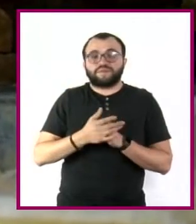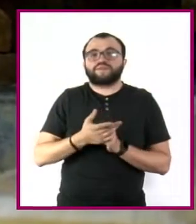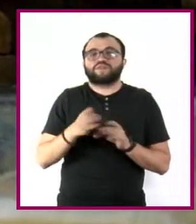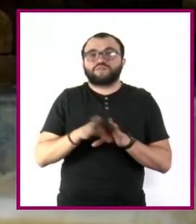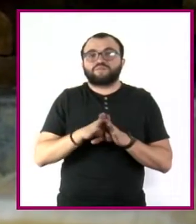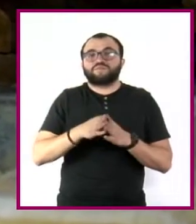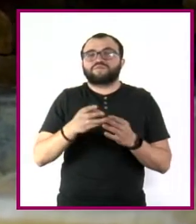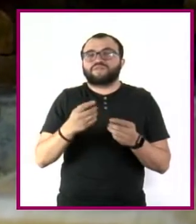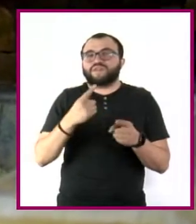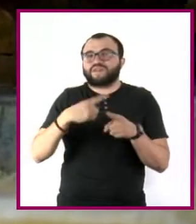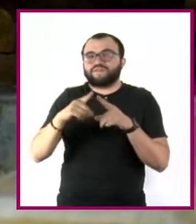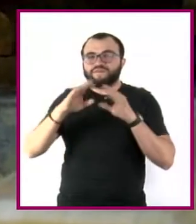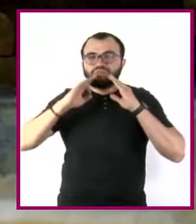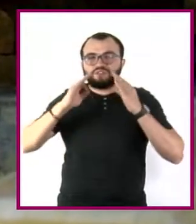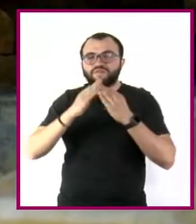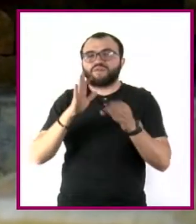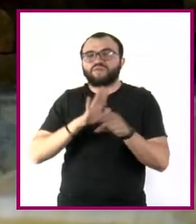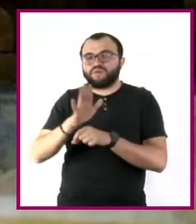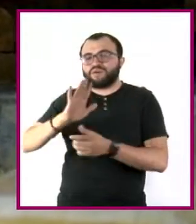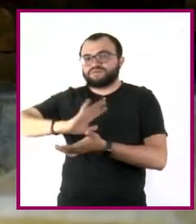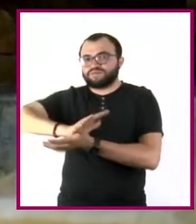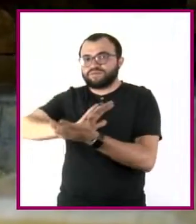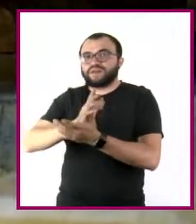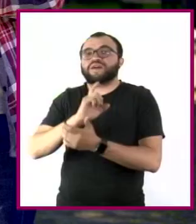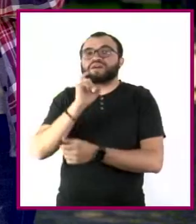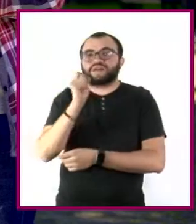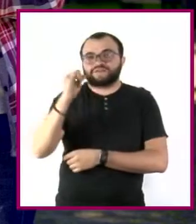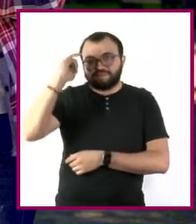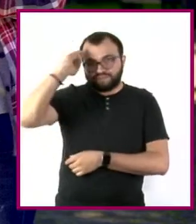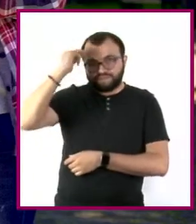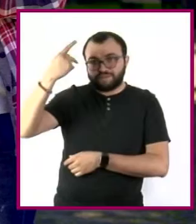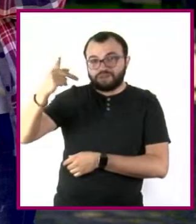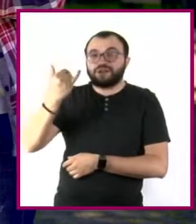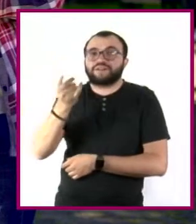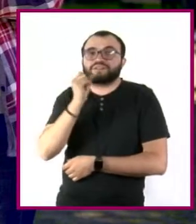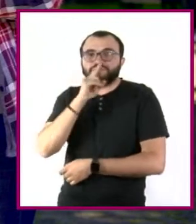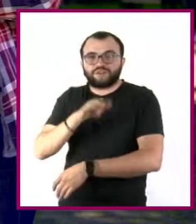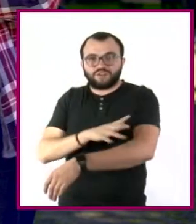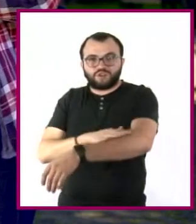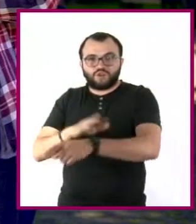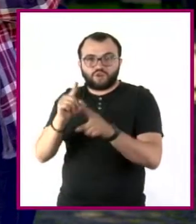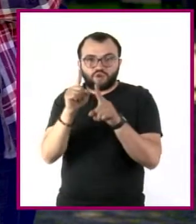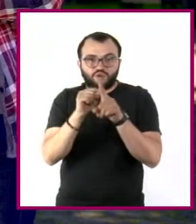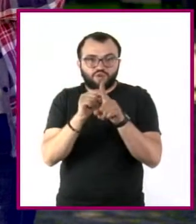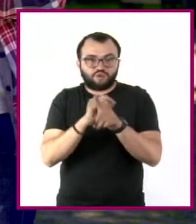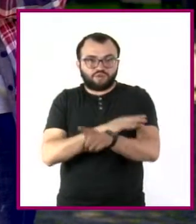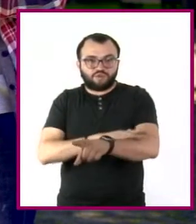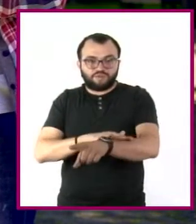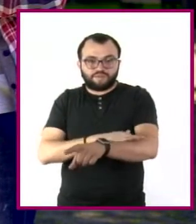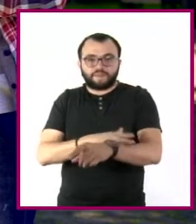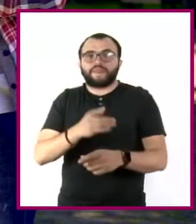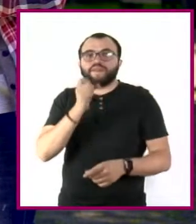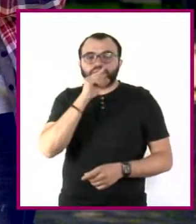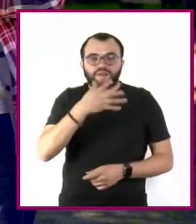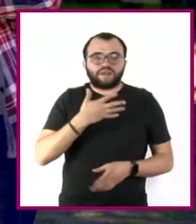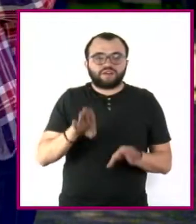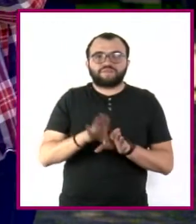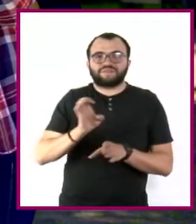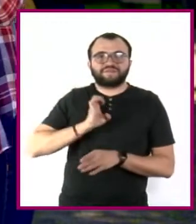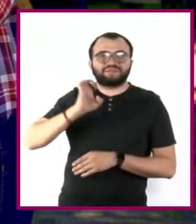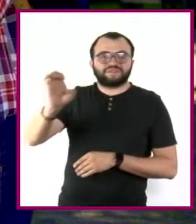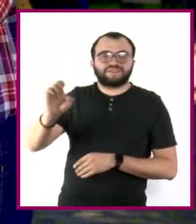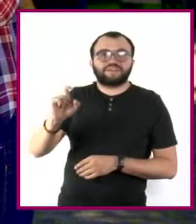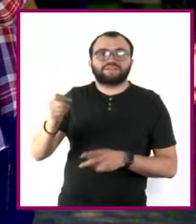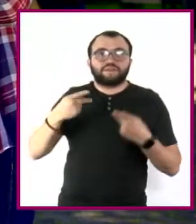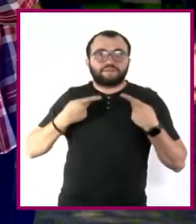de discriminación se encuentra el origen étnico y la racialización. Aunque también hay otras formas de discriminación, como la xenofobia, que es el odio